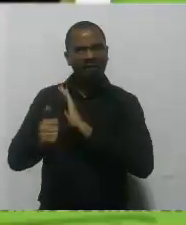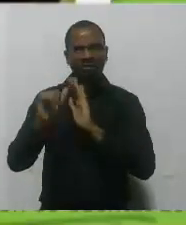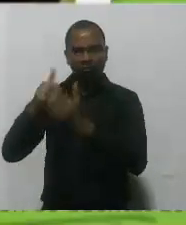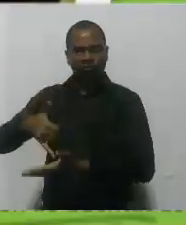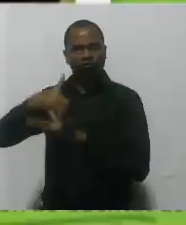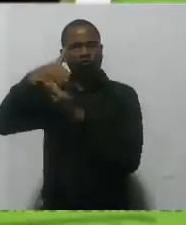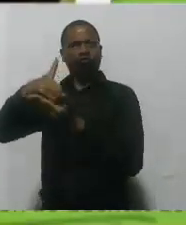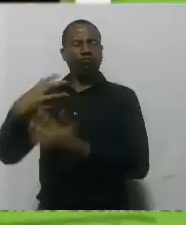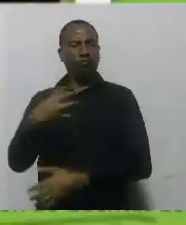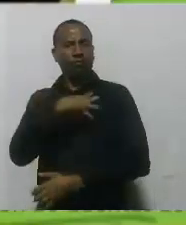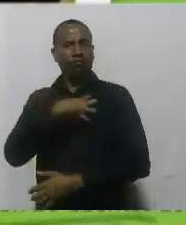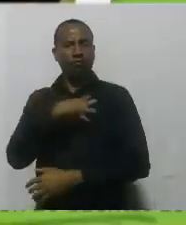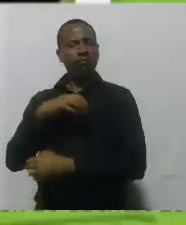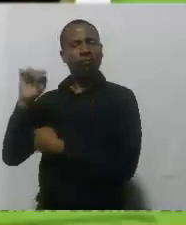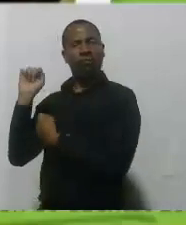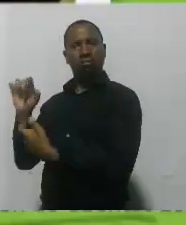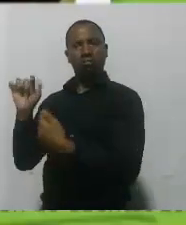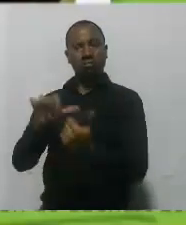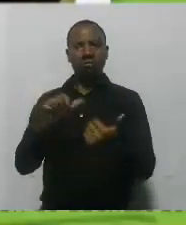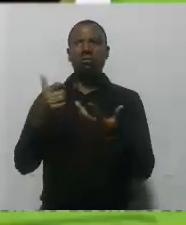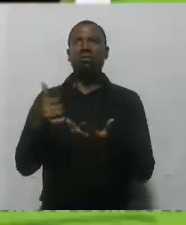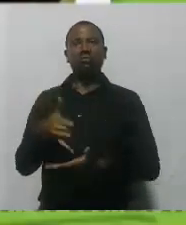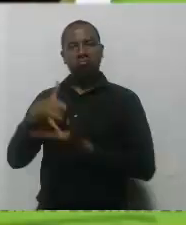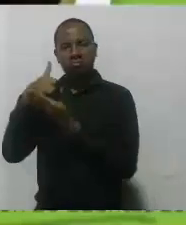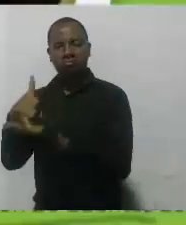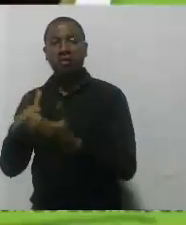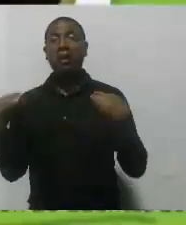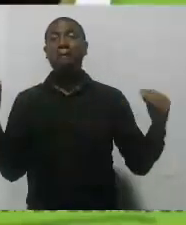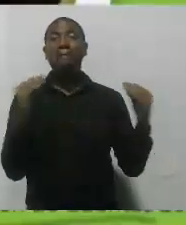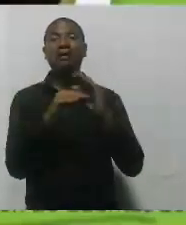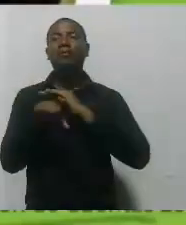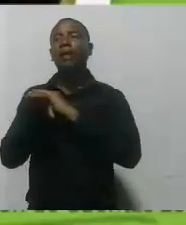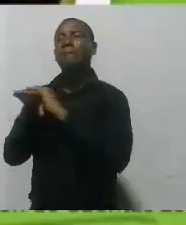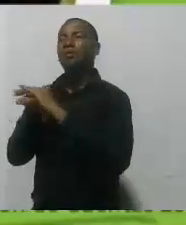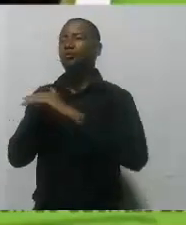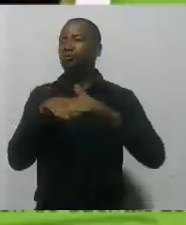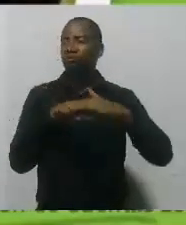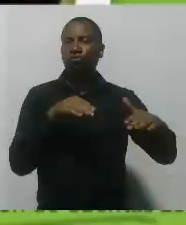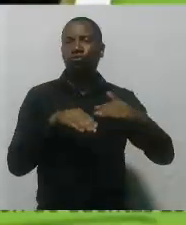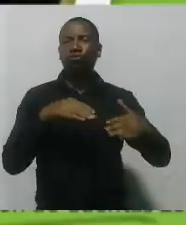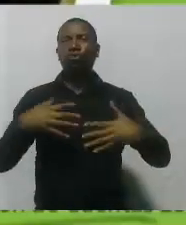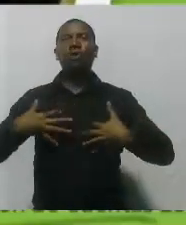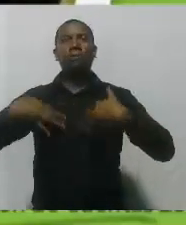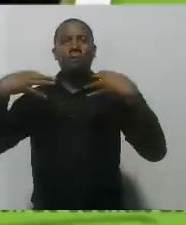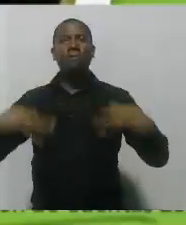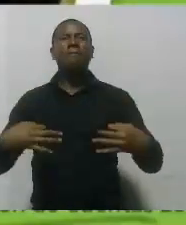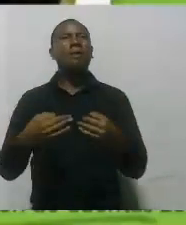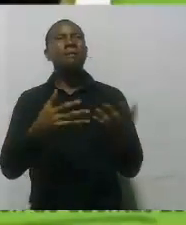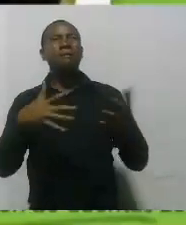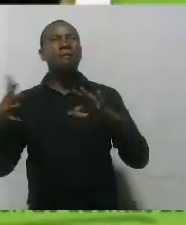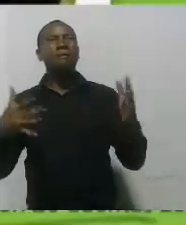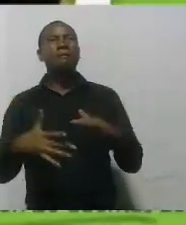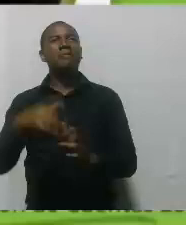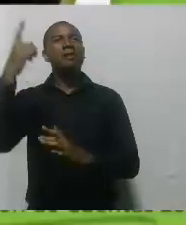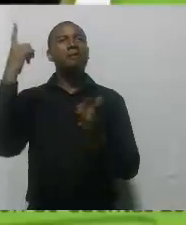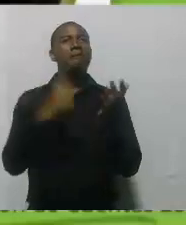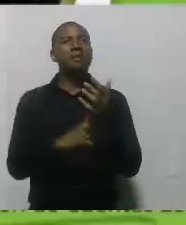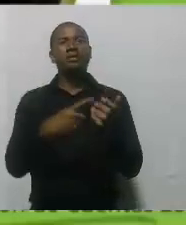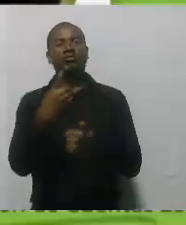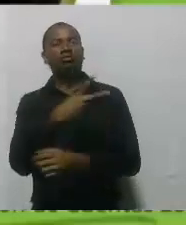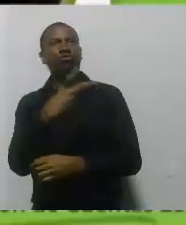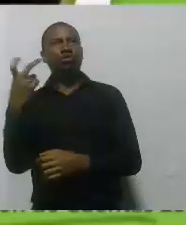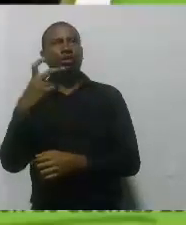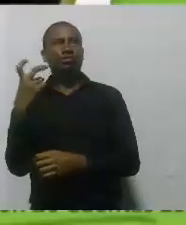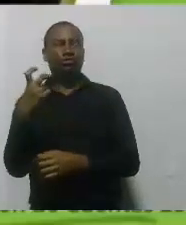cinco invitaciones públicas por mil ochocientos millones de pesos por lo que este año 2023